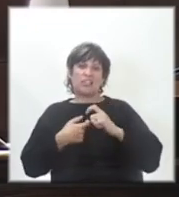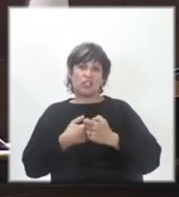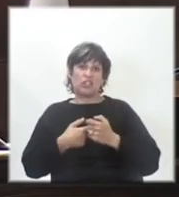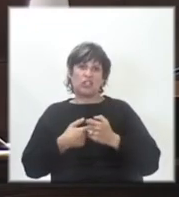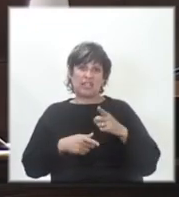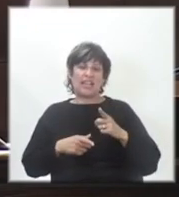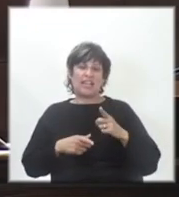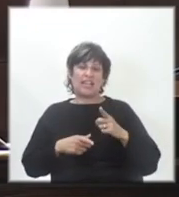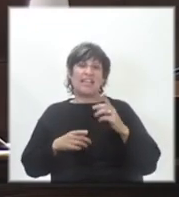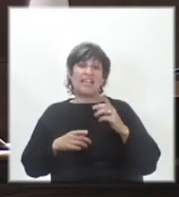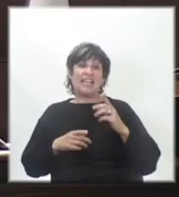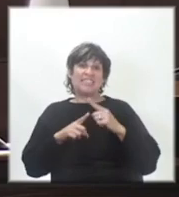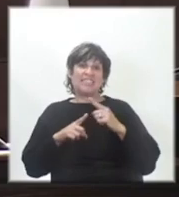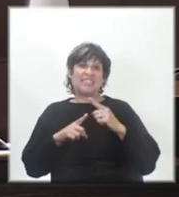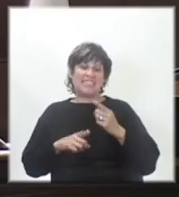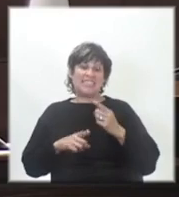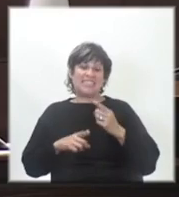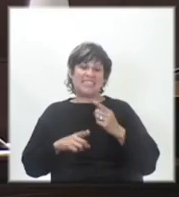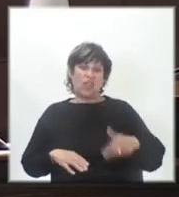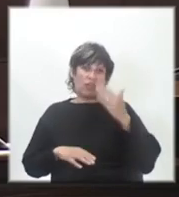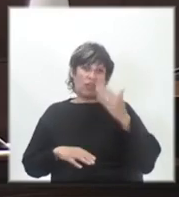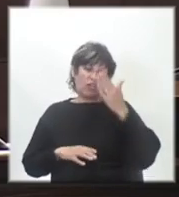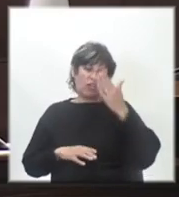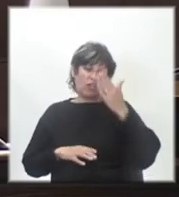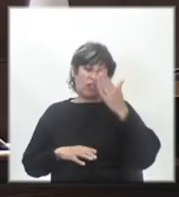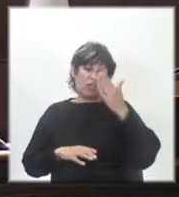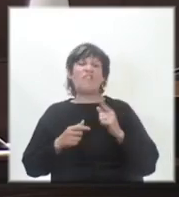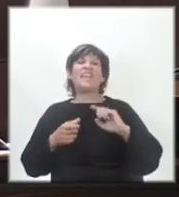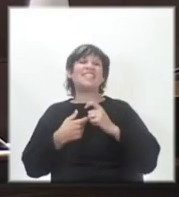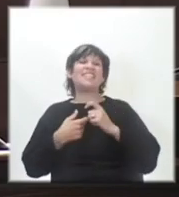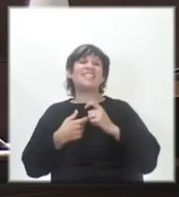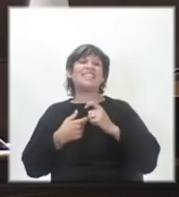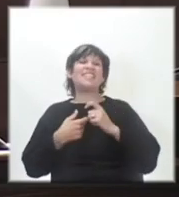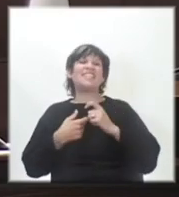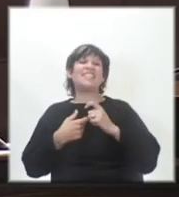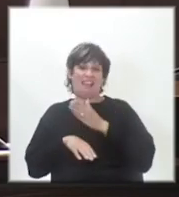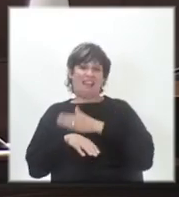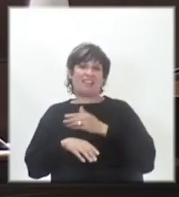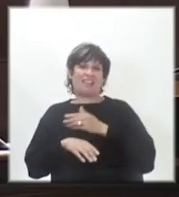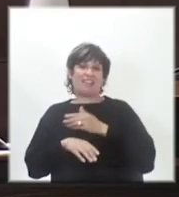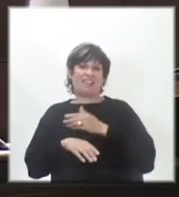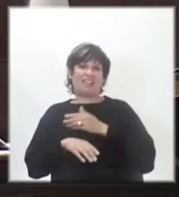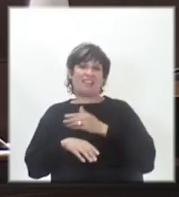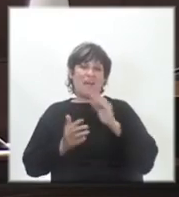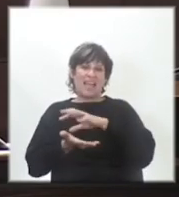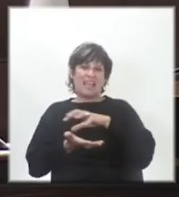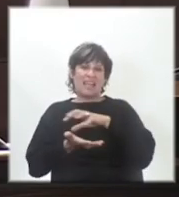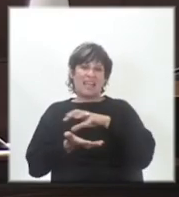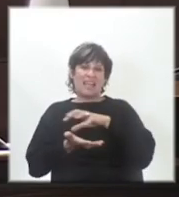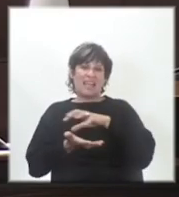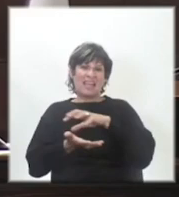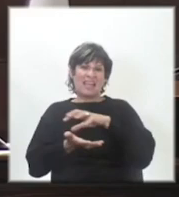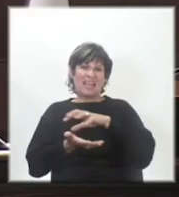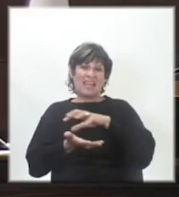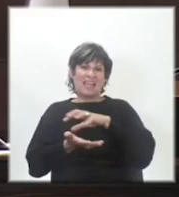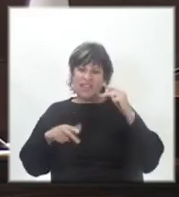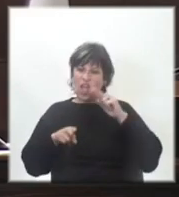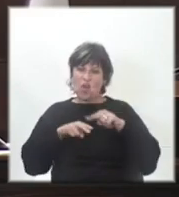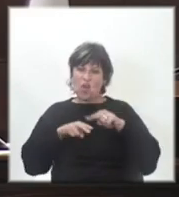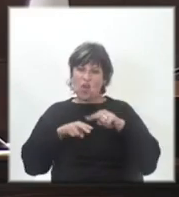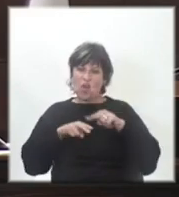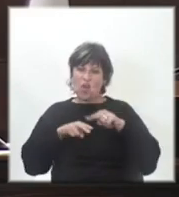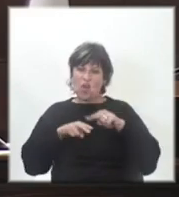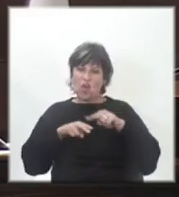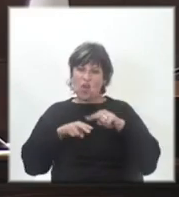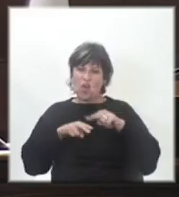existe desde el gobierno del Frente Amplio. No había sindicato policial antes. Más unidades, videovigilancia, comando unificado y